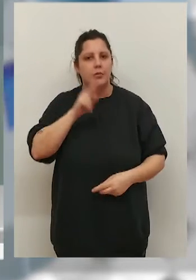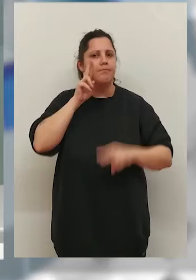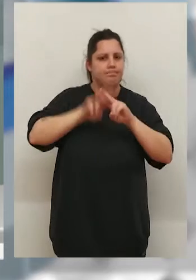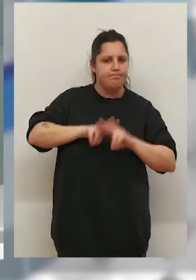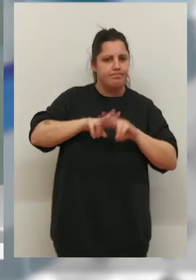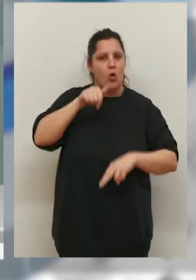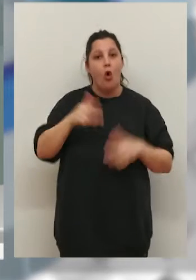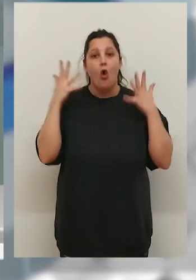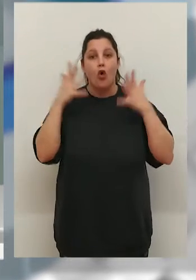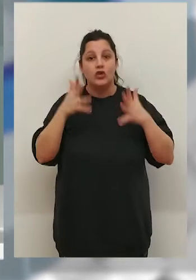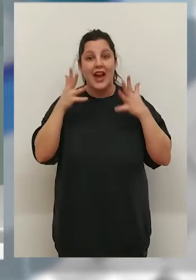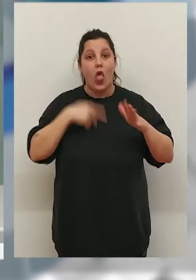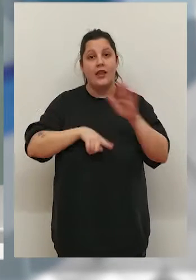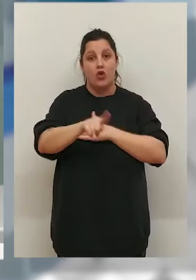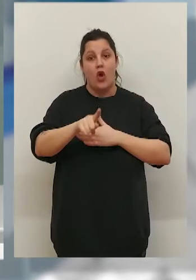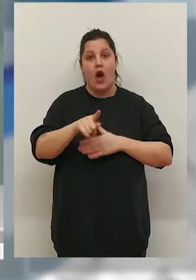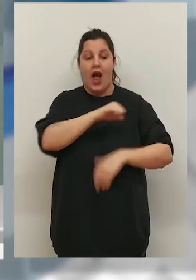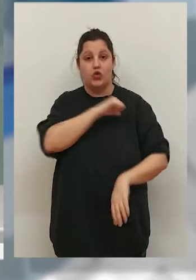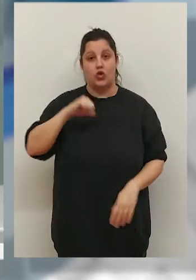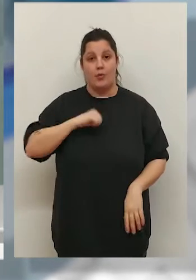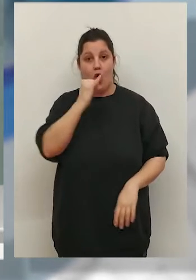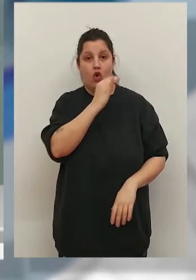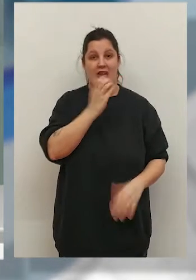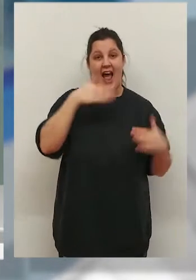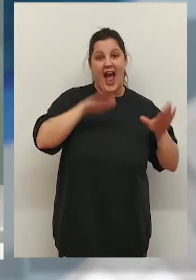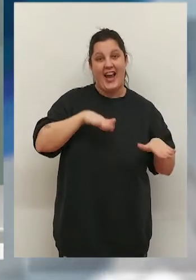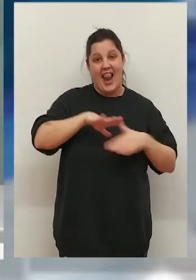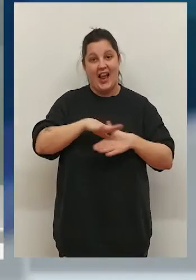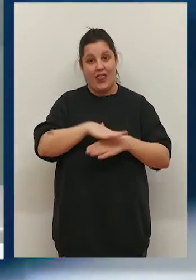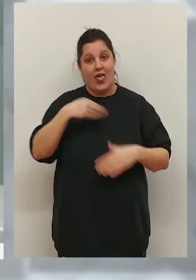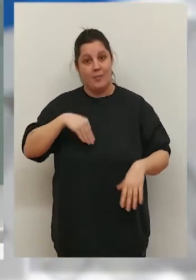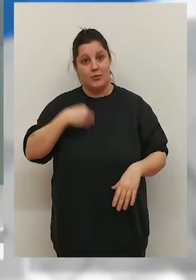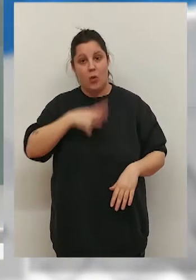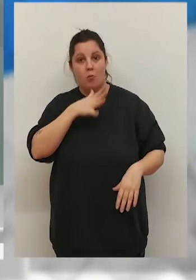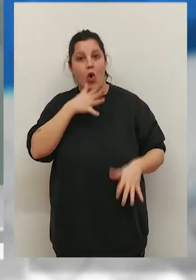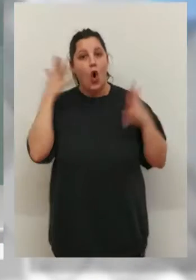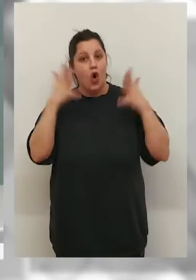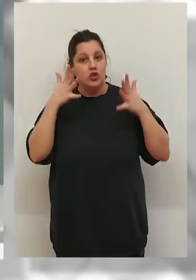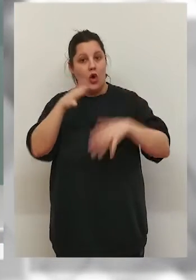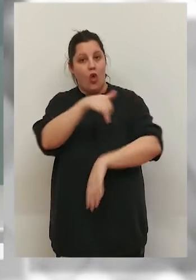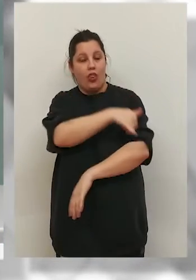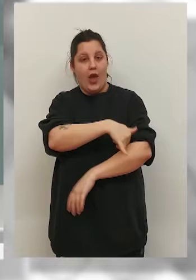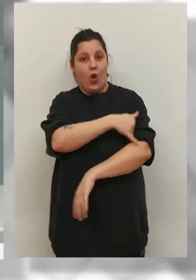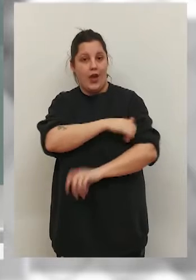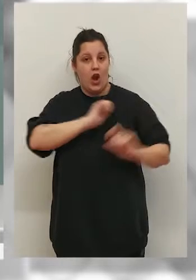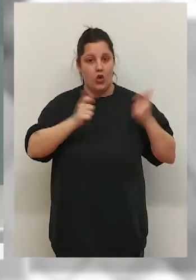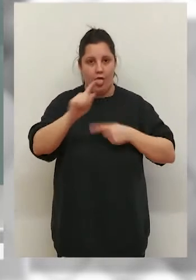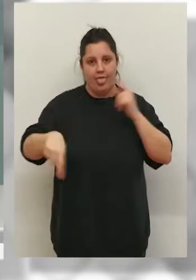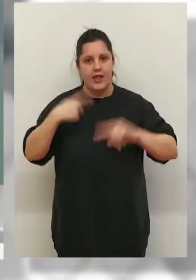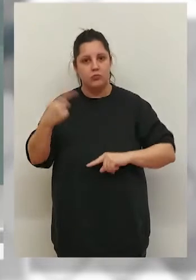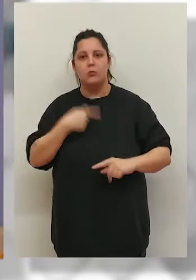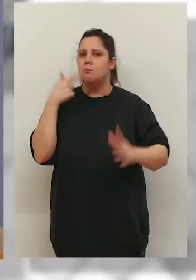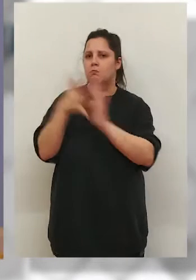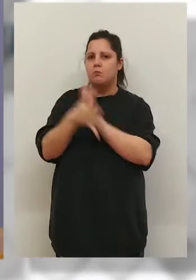Una situación que también ha analizado hoy el consejero de Desarrollo Autonómico, José Ángel La Calzada, tras la reunión semanal del Consejo de Gobierno.